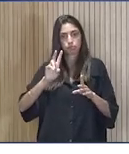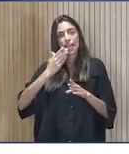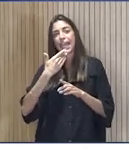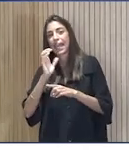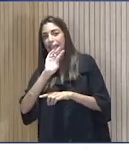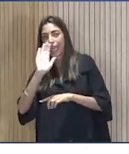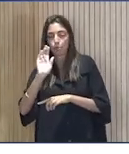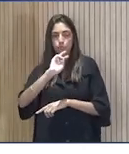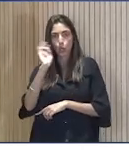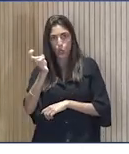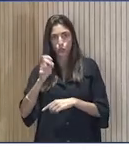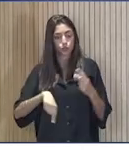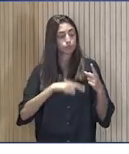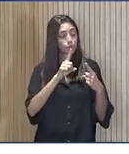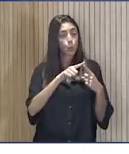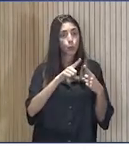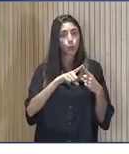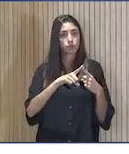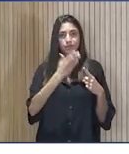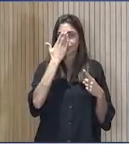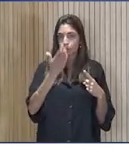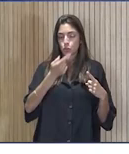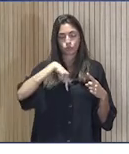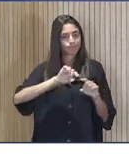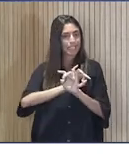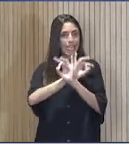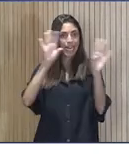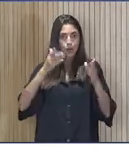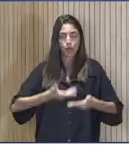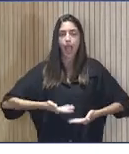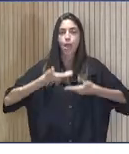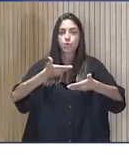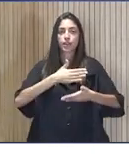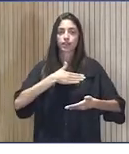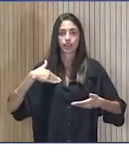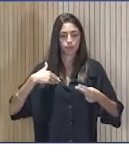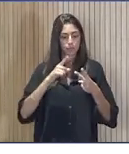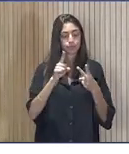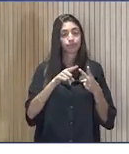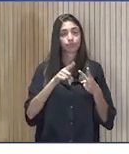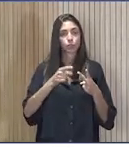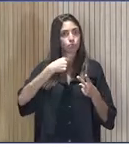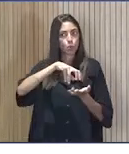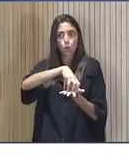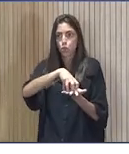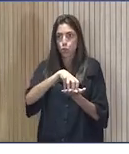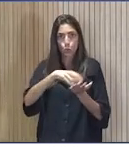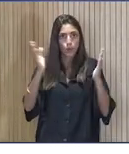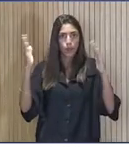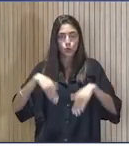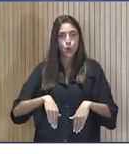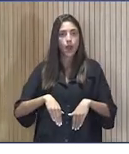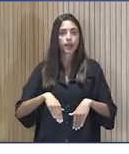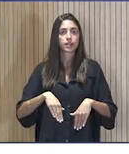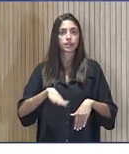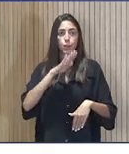Número uno es que de verdad lo tenemos claro, queremos ayudar. La segunda es que no dudamos, creo que mediaron